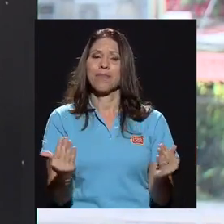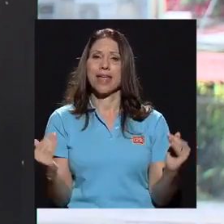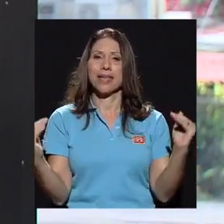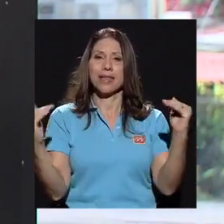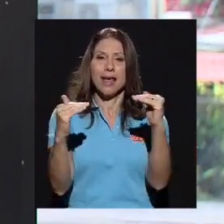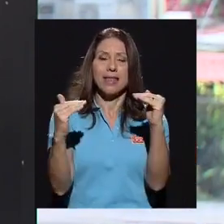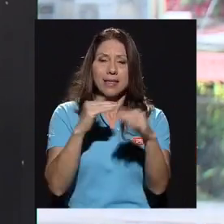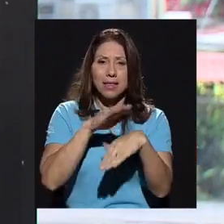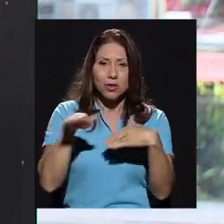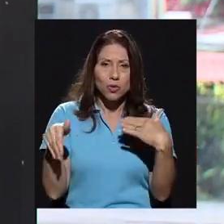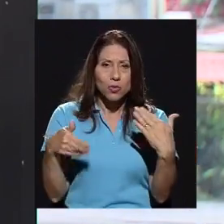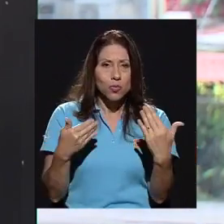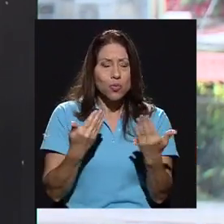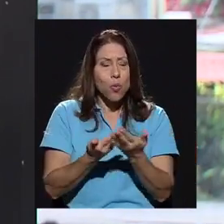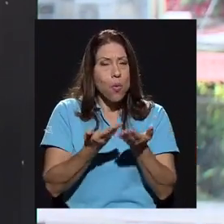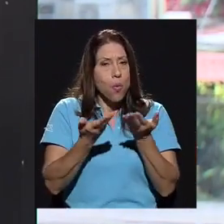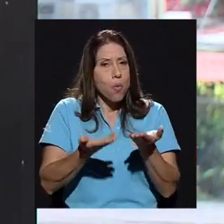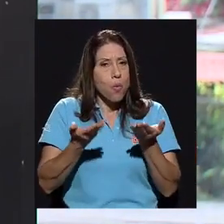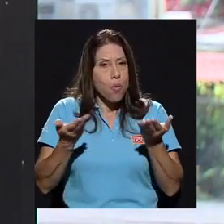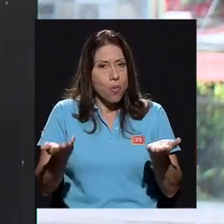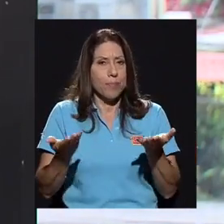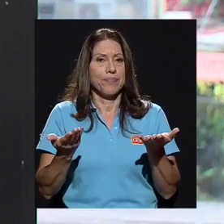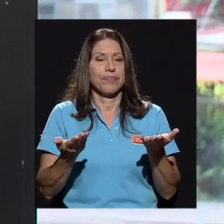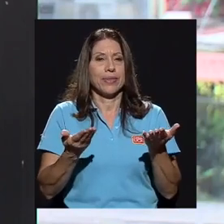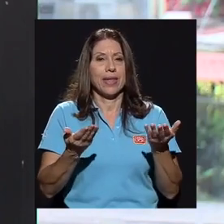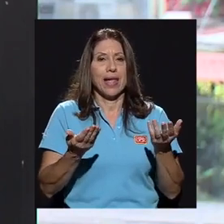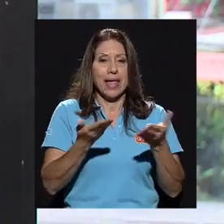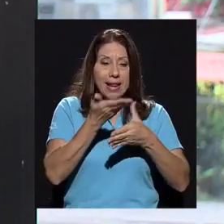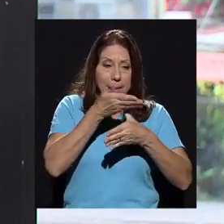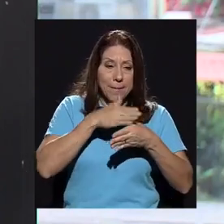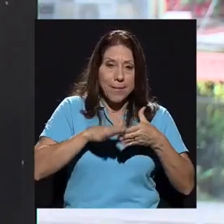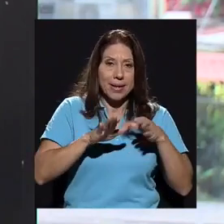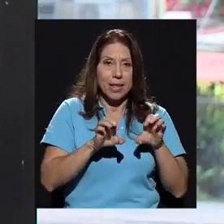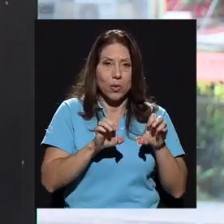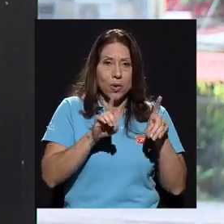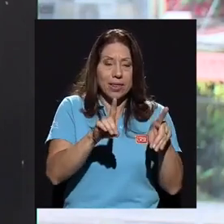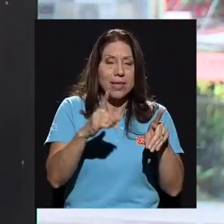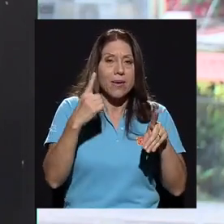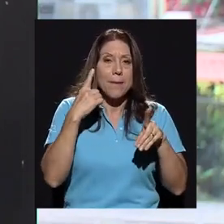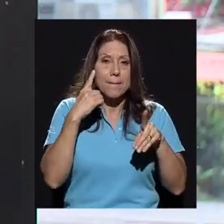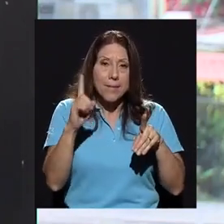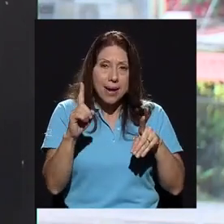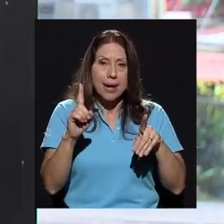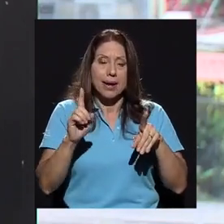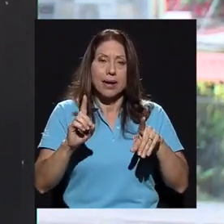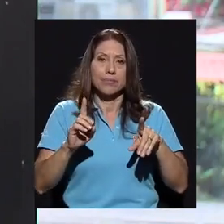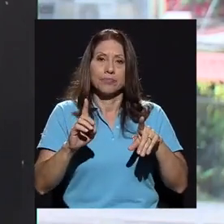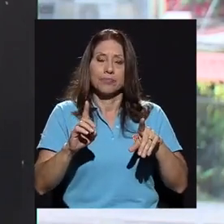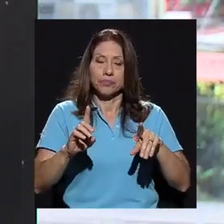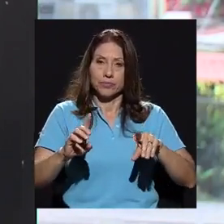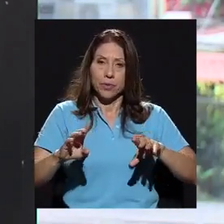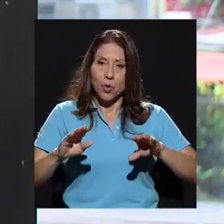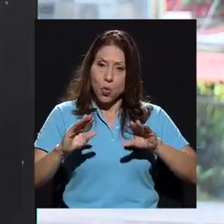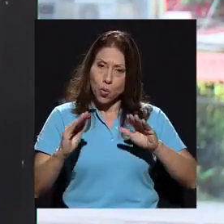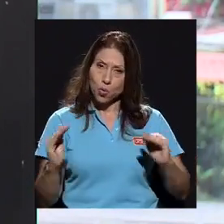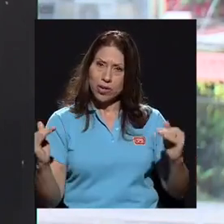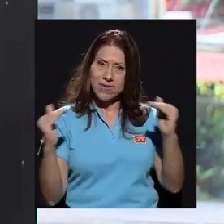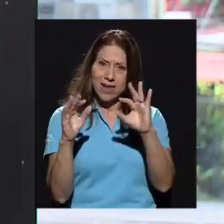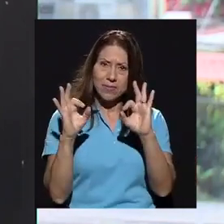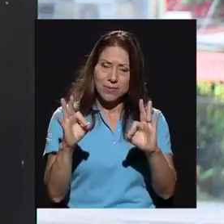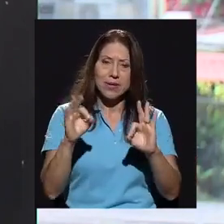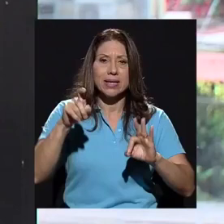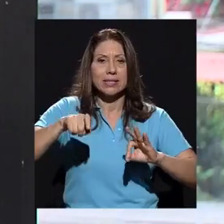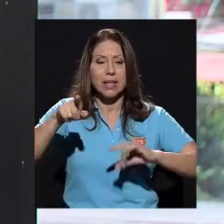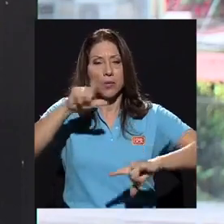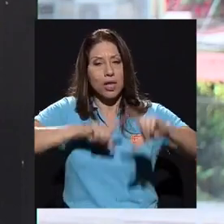en todo aspecto. En la parte educativa, para poder dar un nivel, necesitamos laboratorios